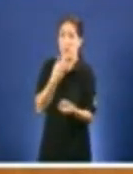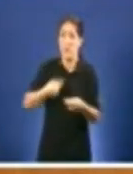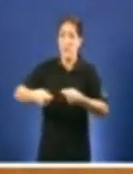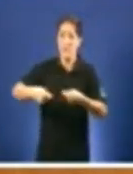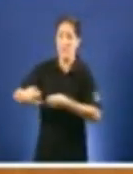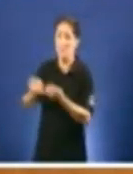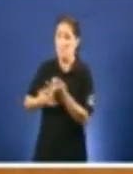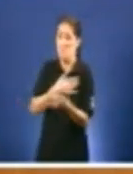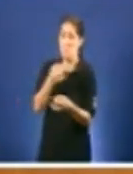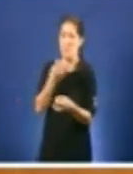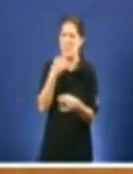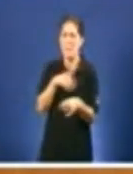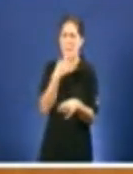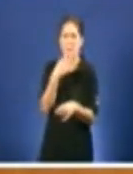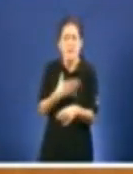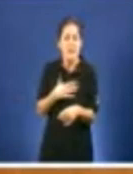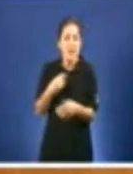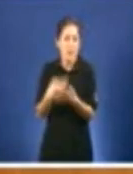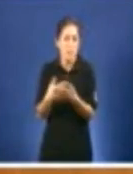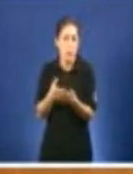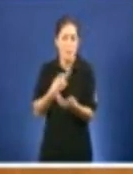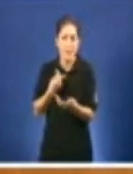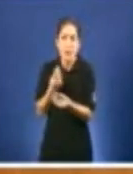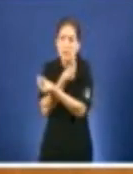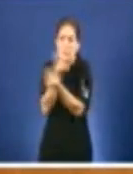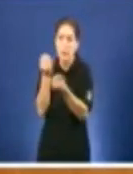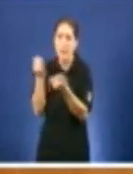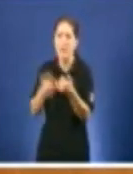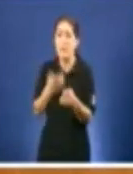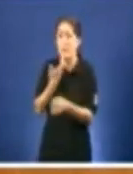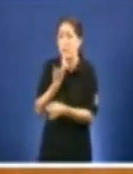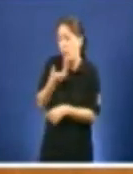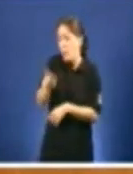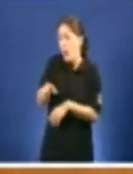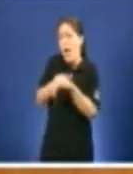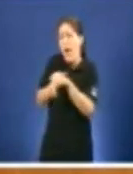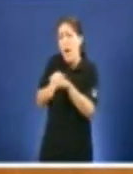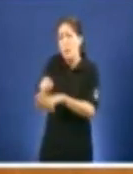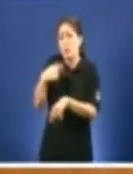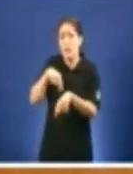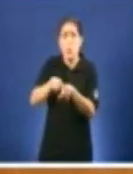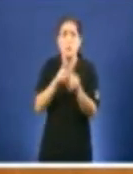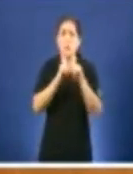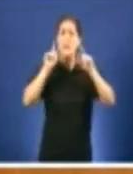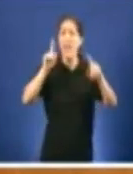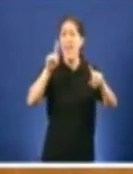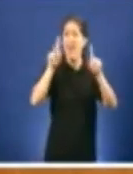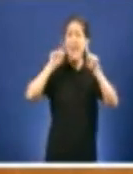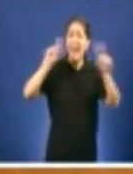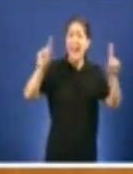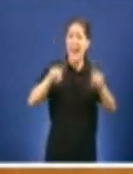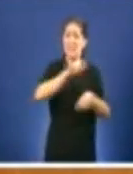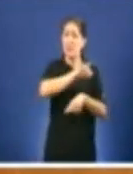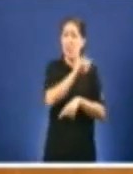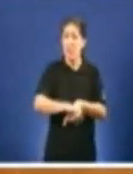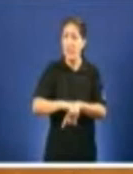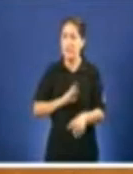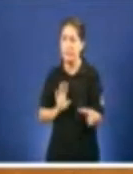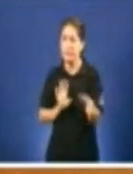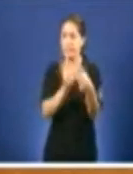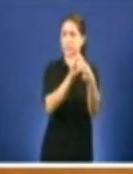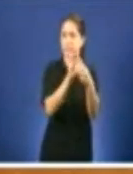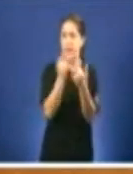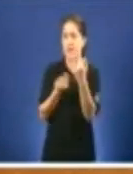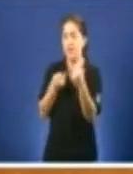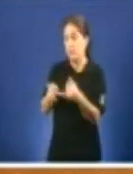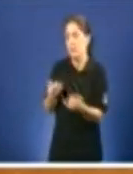desaparecer, amigos imputados na Operación Z, negándose calquera Comisión de Investigación sobre a fraude nos cursos de